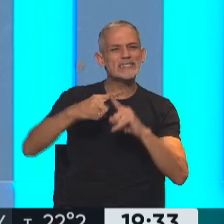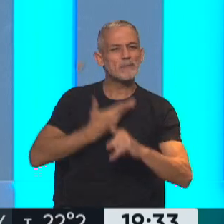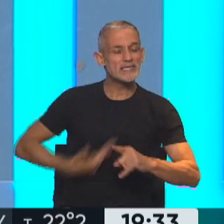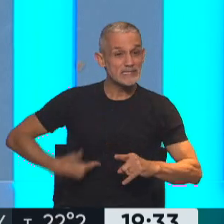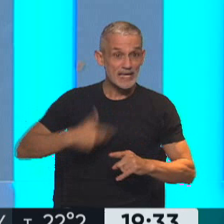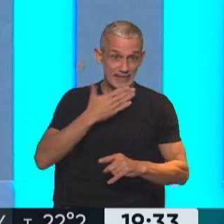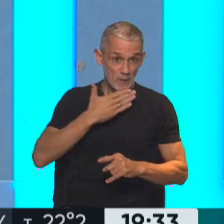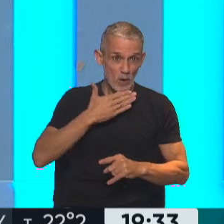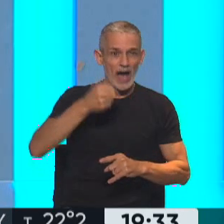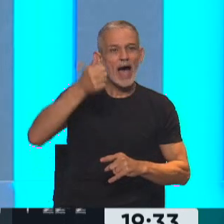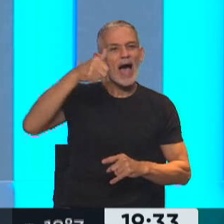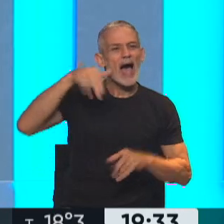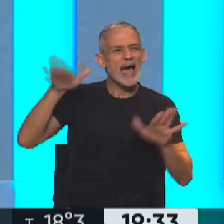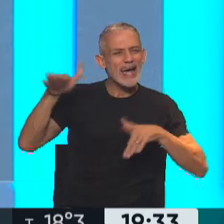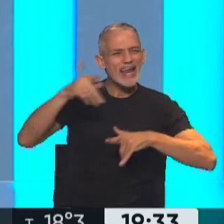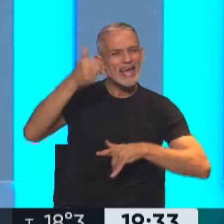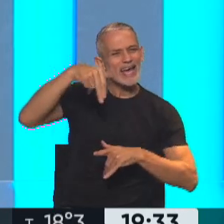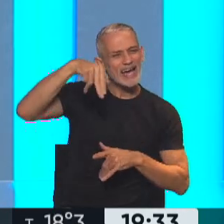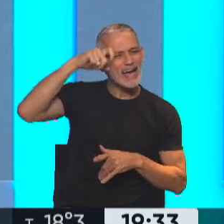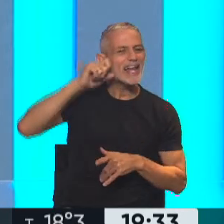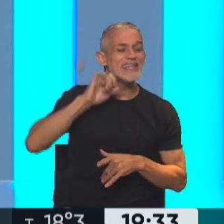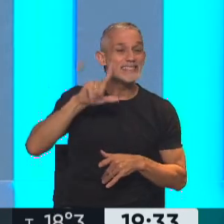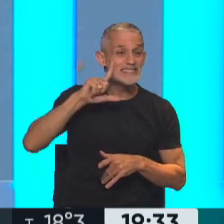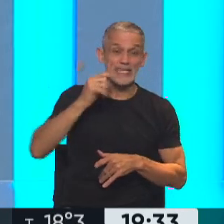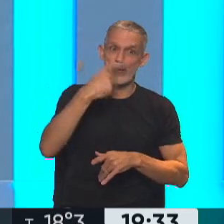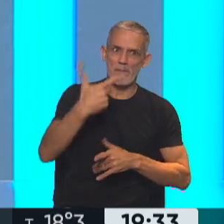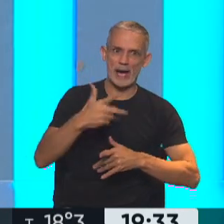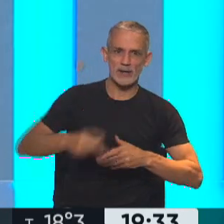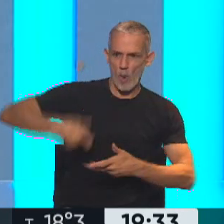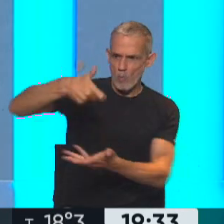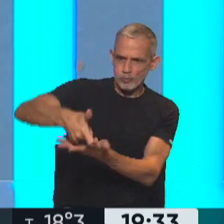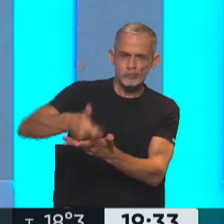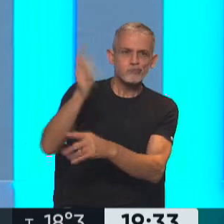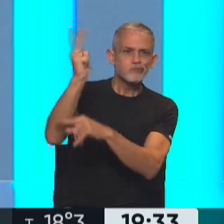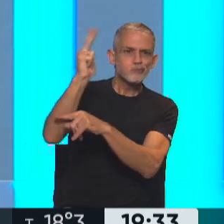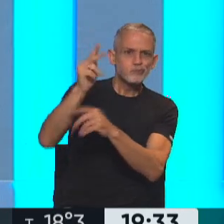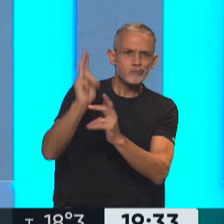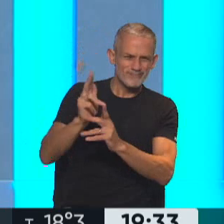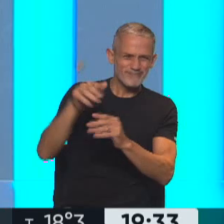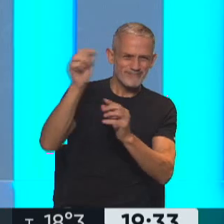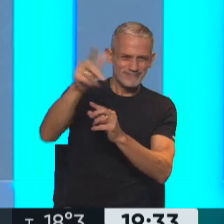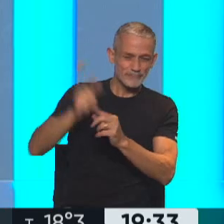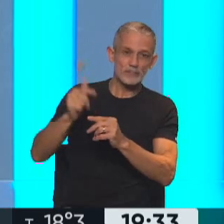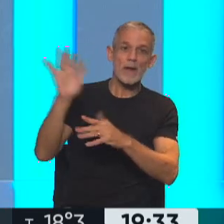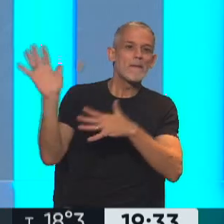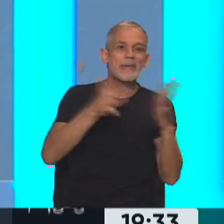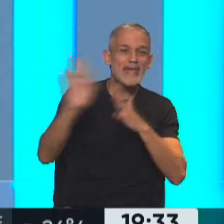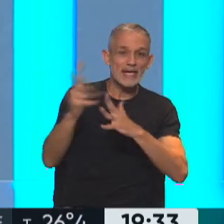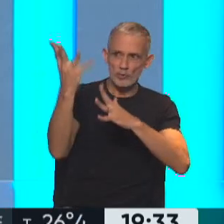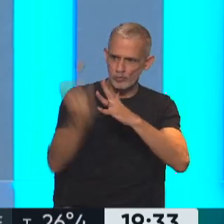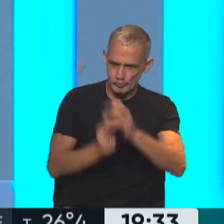Daniel Angelisi, y con Mauricio Macri. Inversión en los parques eólicos. El hijo del viento termina